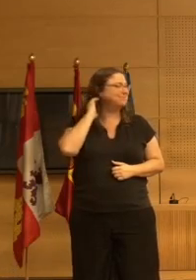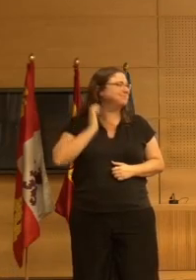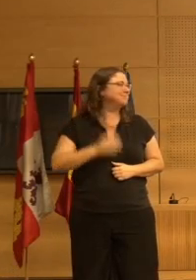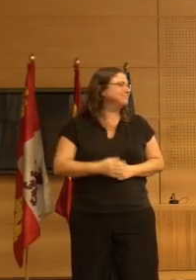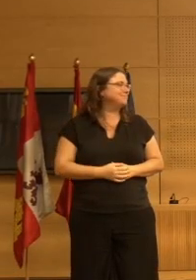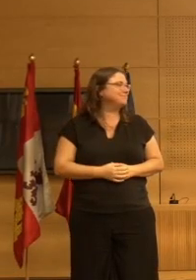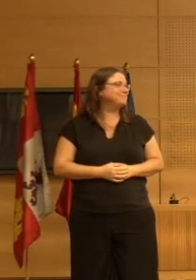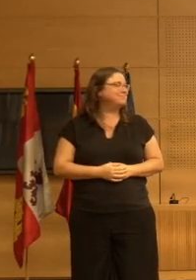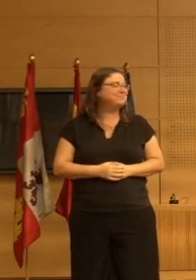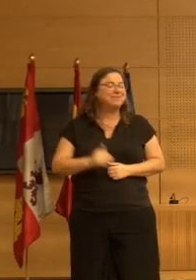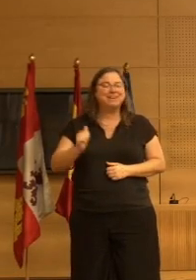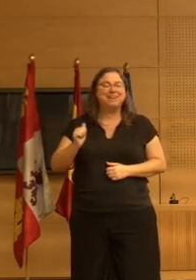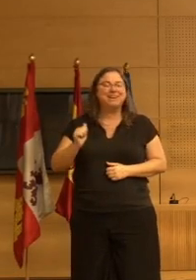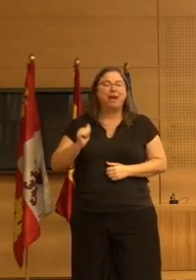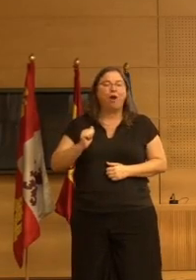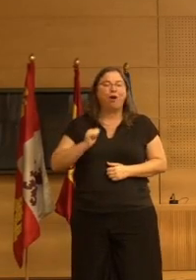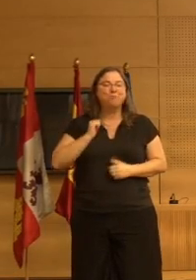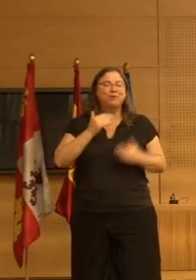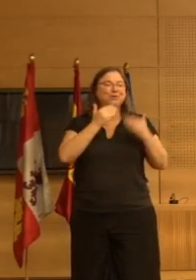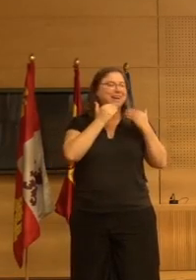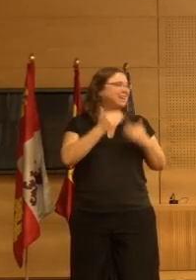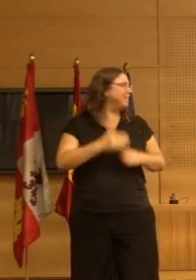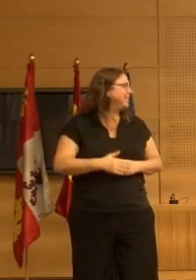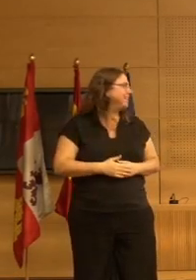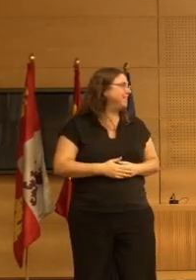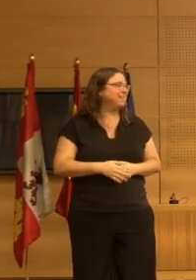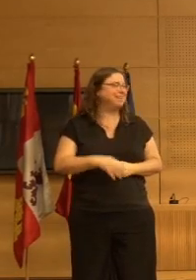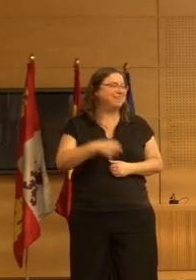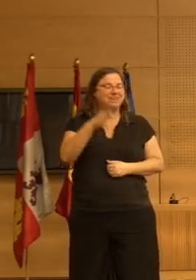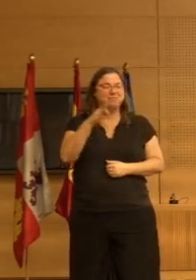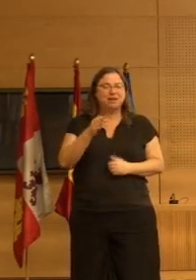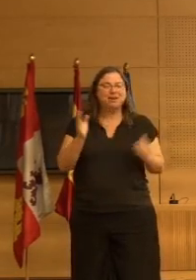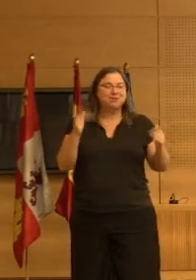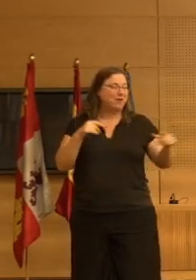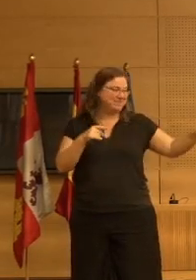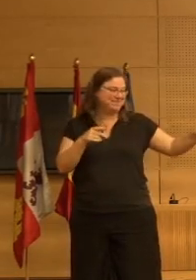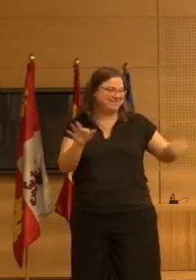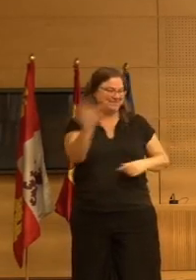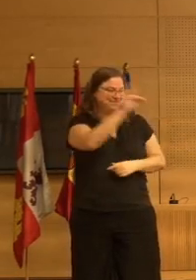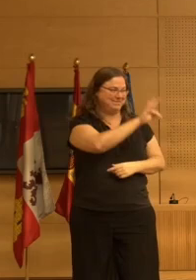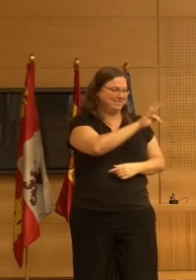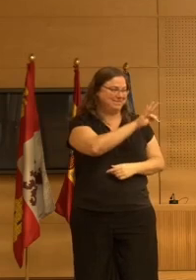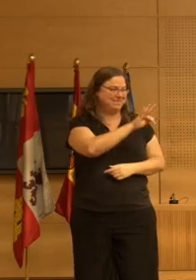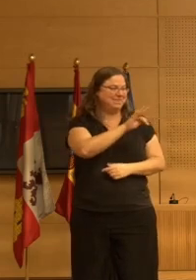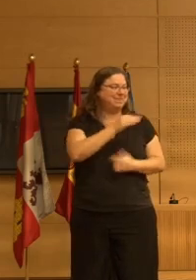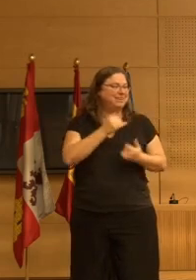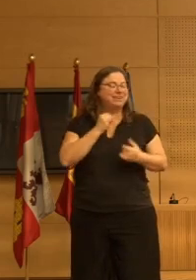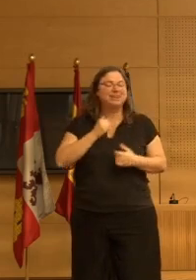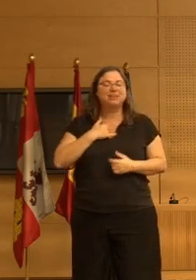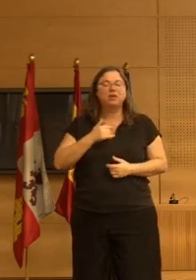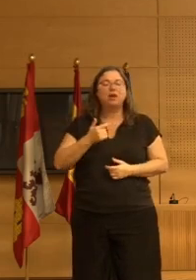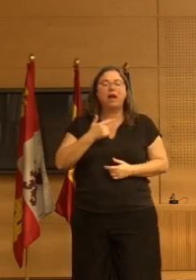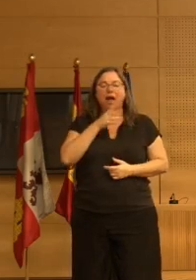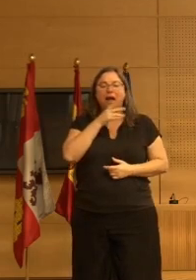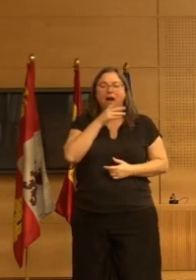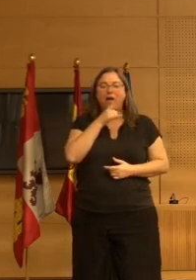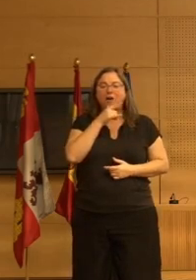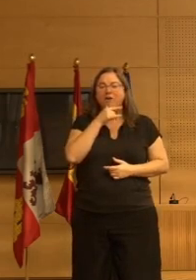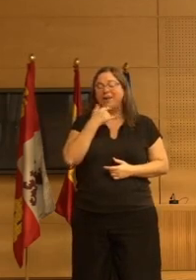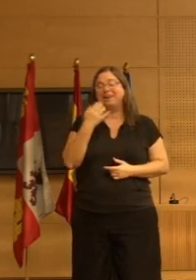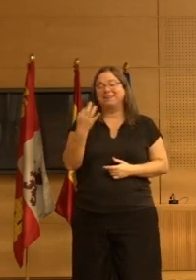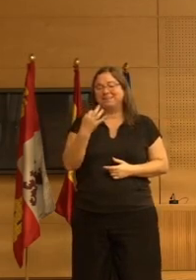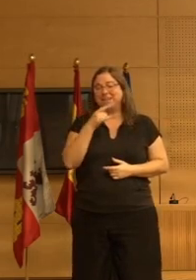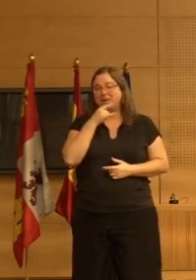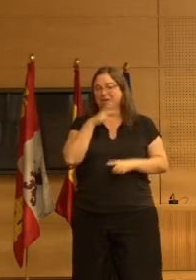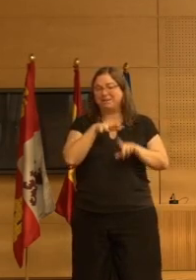por la oportunidad sí efectivamente no lo hay no lo hay pero mirad la ley la que tenemos ahora encima de la mesa